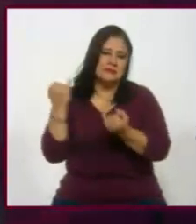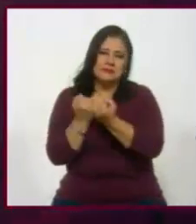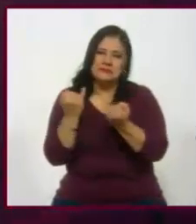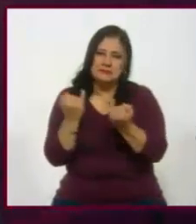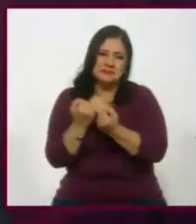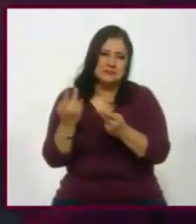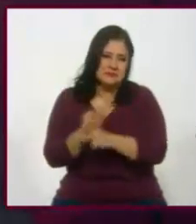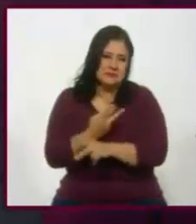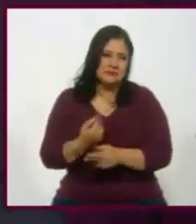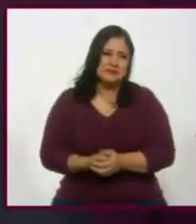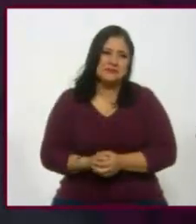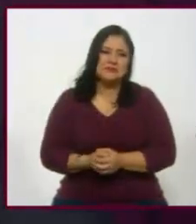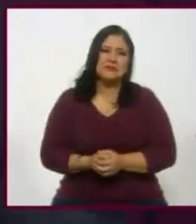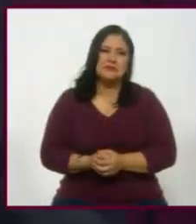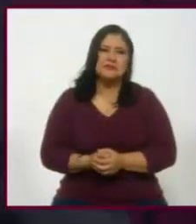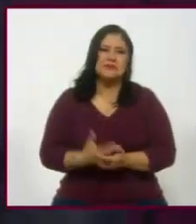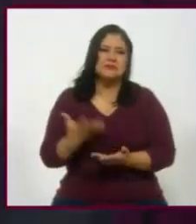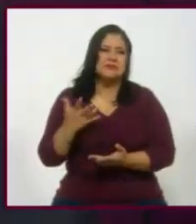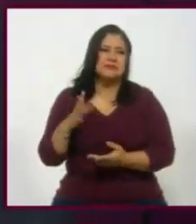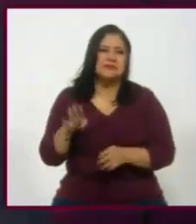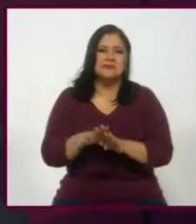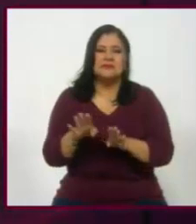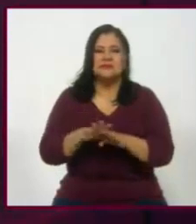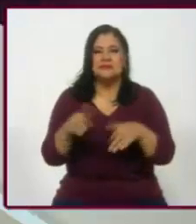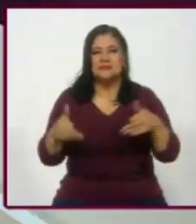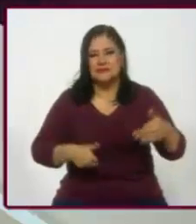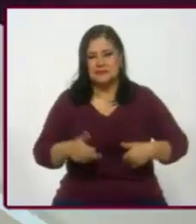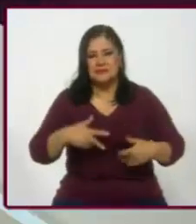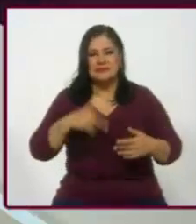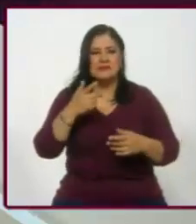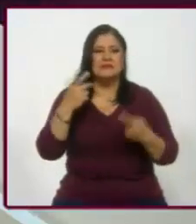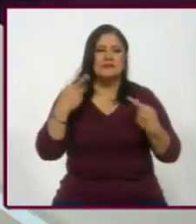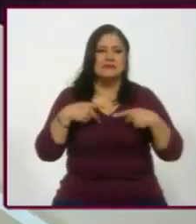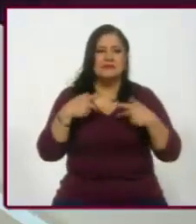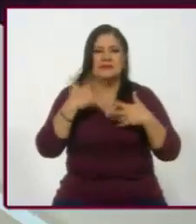como una obra teatral con alguien con una máscara.